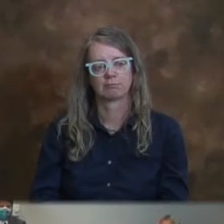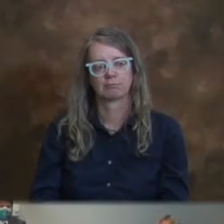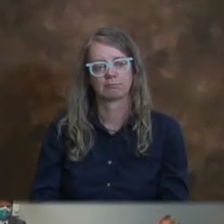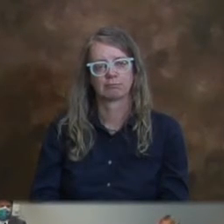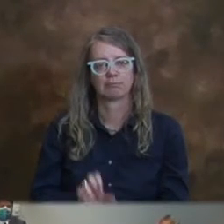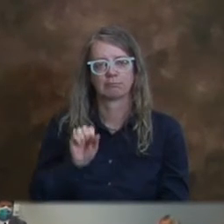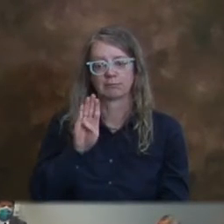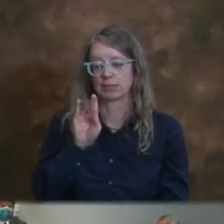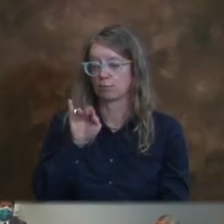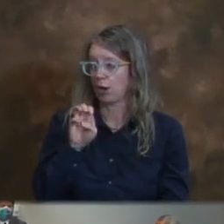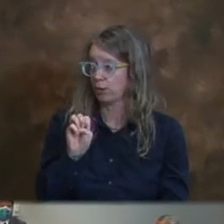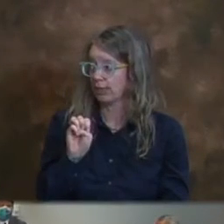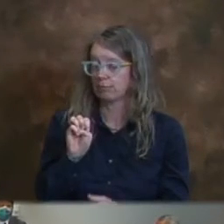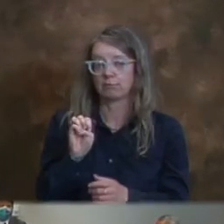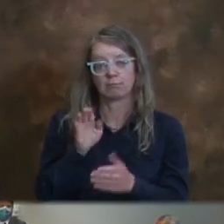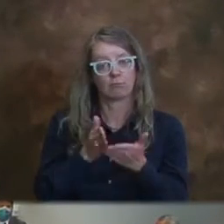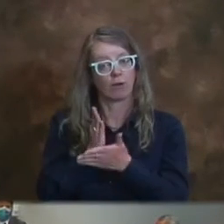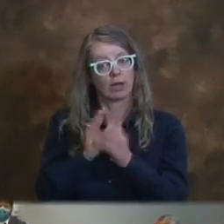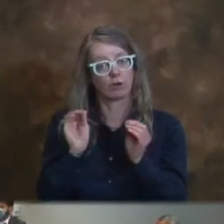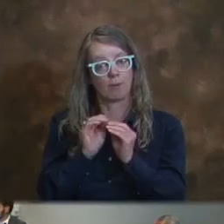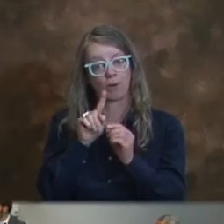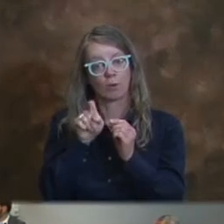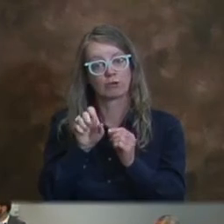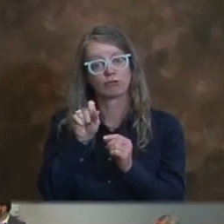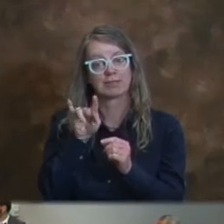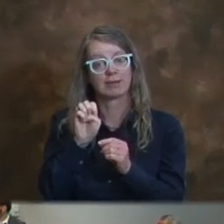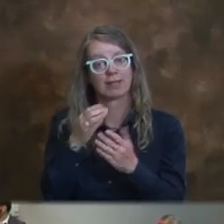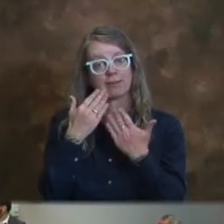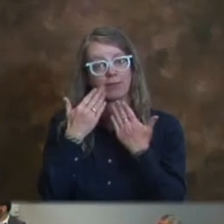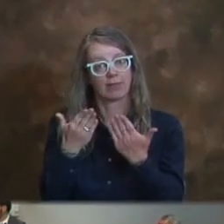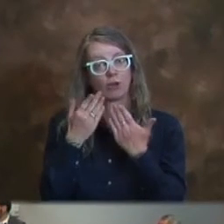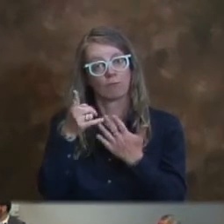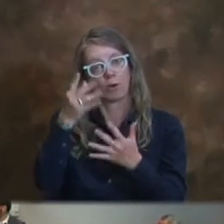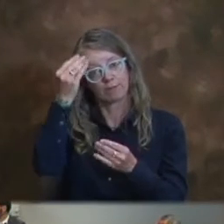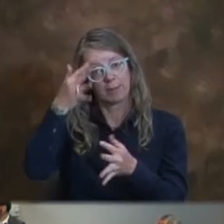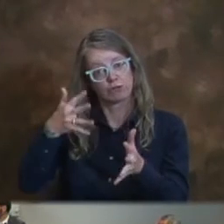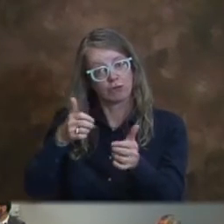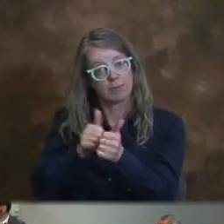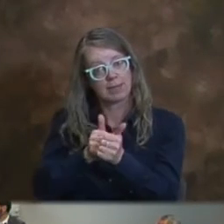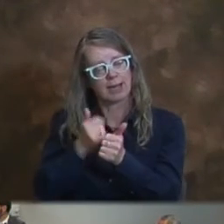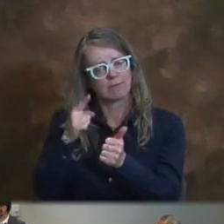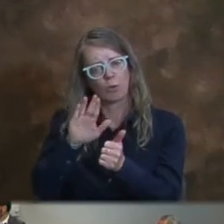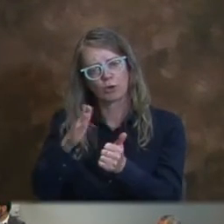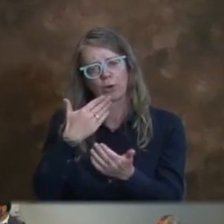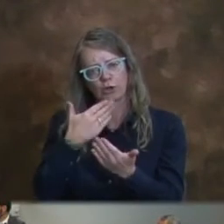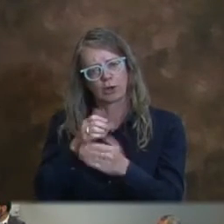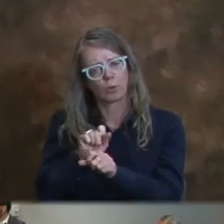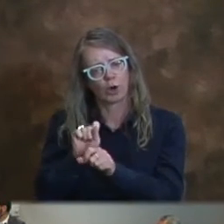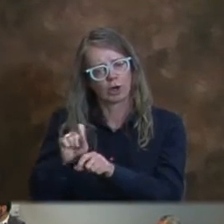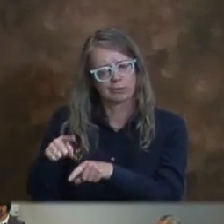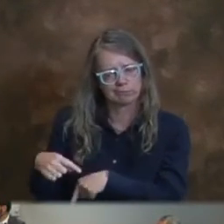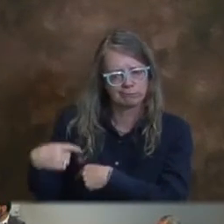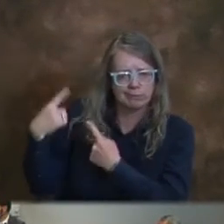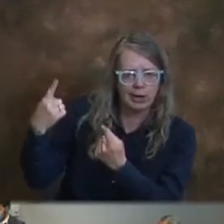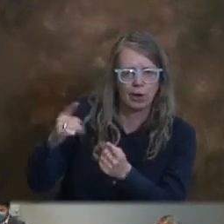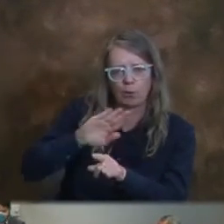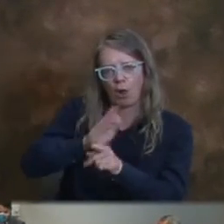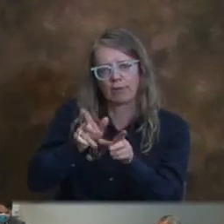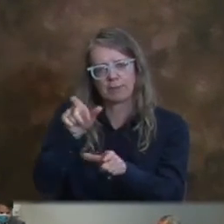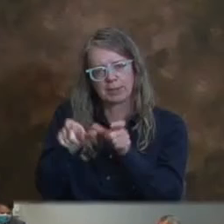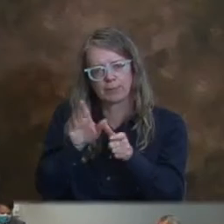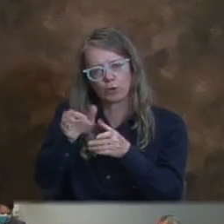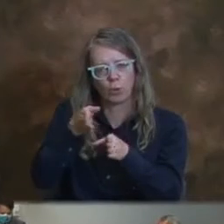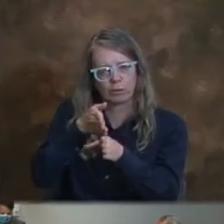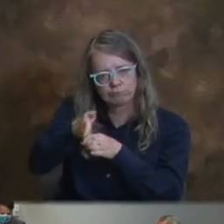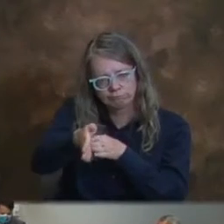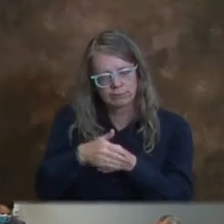Si no hay otra pregunta, Stacy, muchísimas gracias por la actualización y por todo el trabajo de todas las personas en tu equipo.